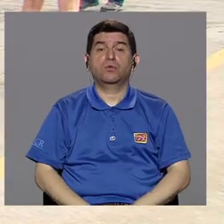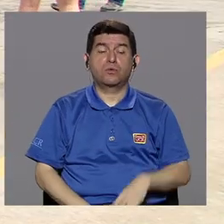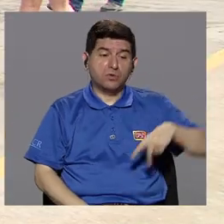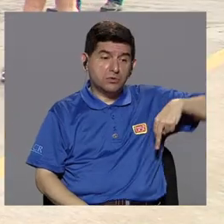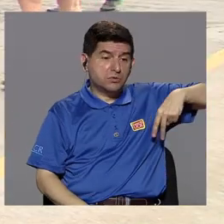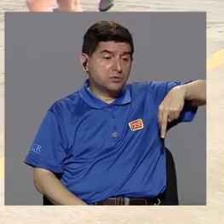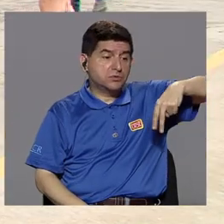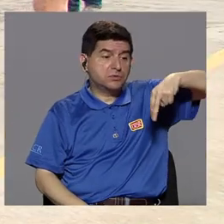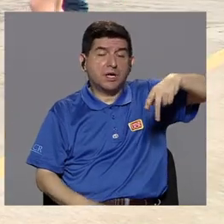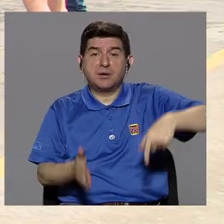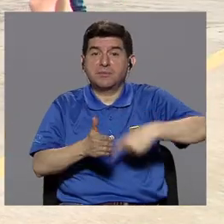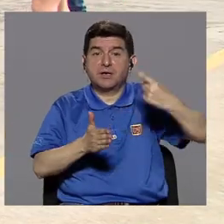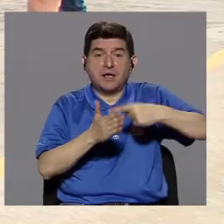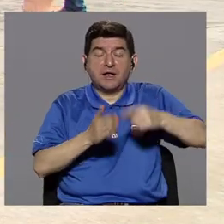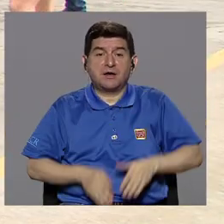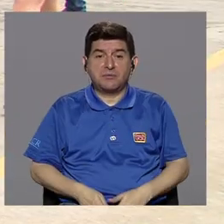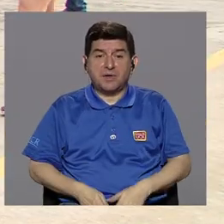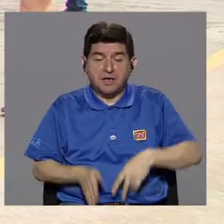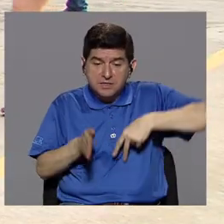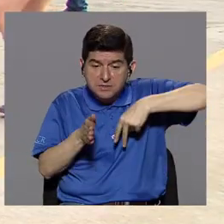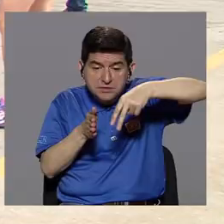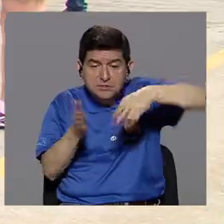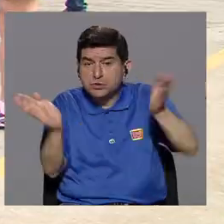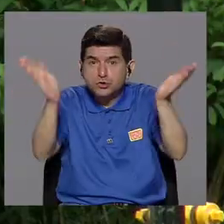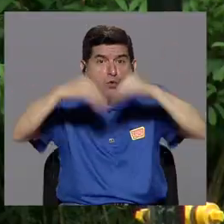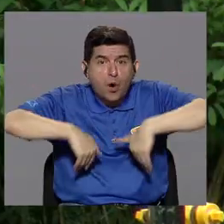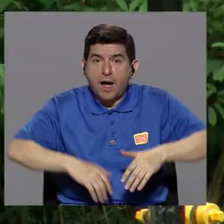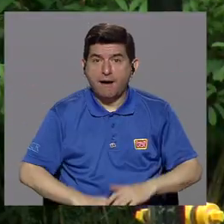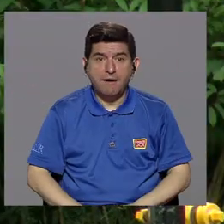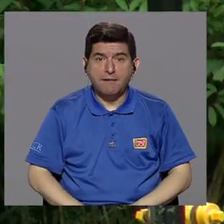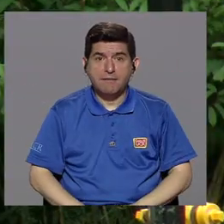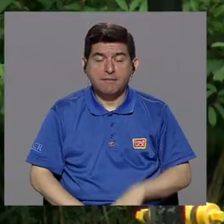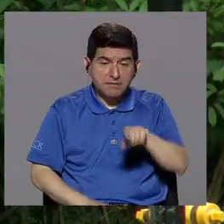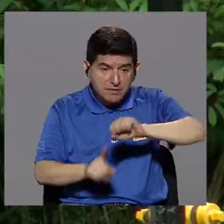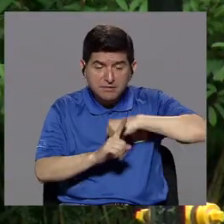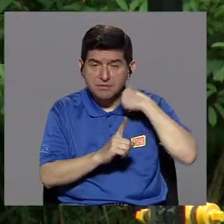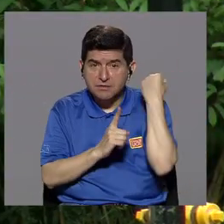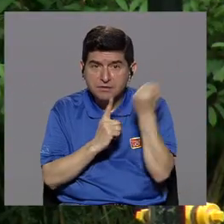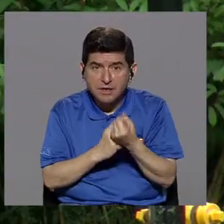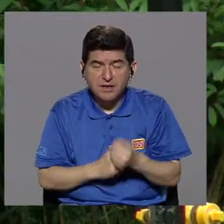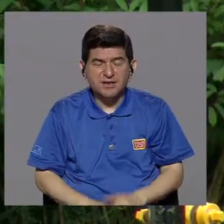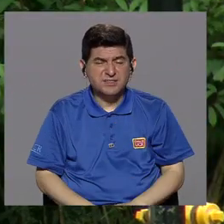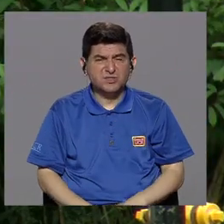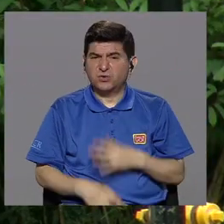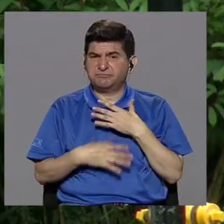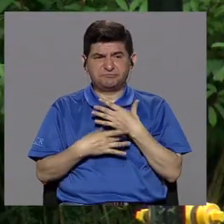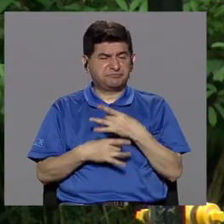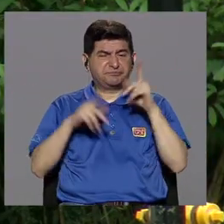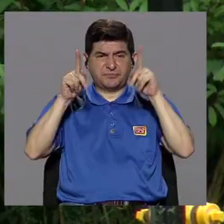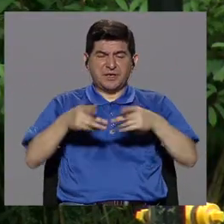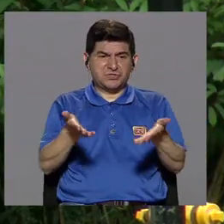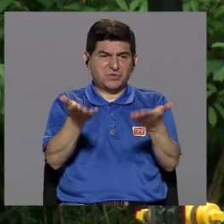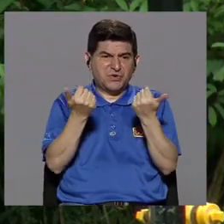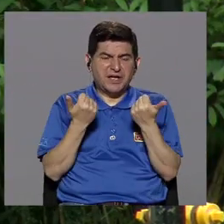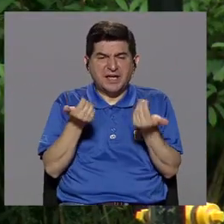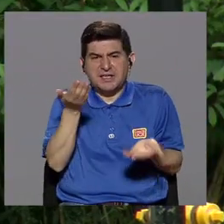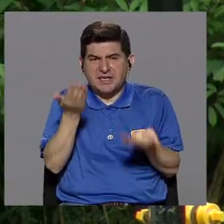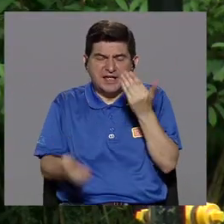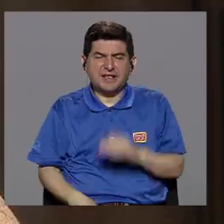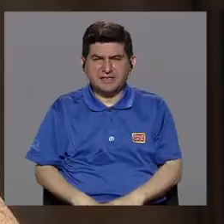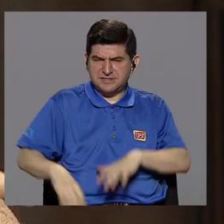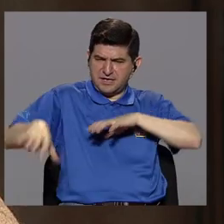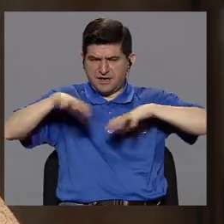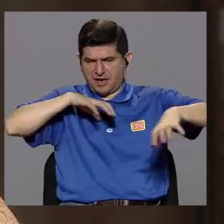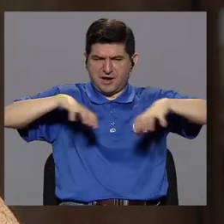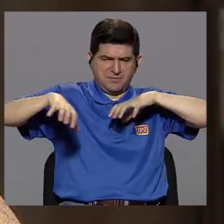a veces no hay ni aceras por donde caminar y eso definitivamente que se estimula a cualquiera que quiera salir a moverse un poquito de su